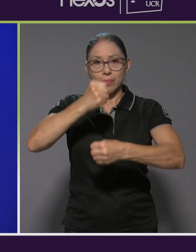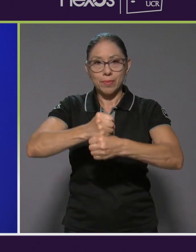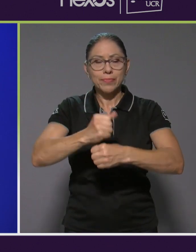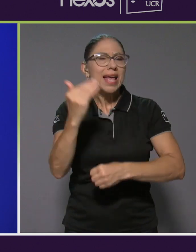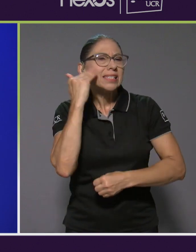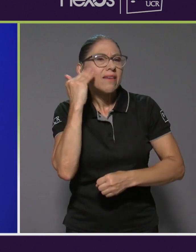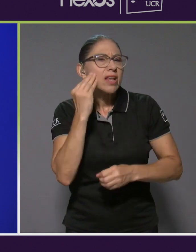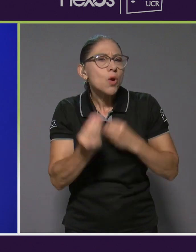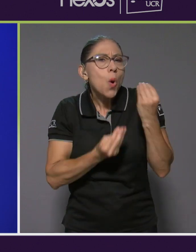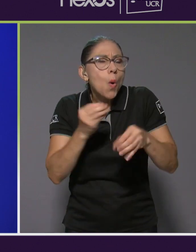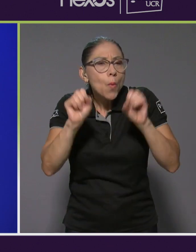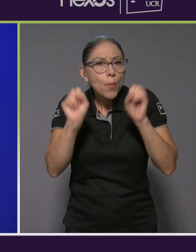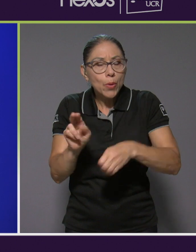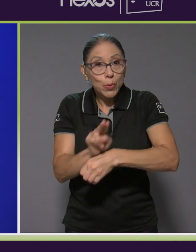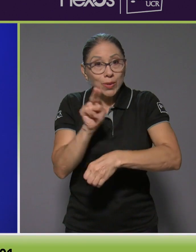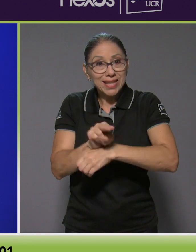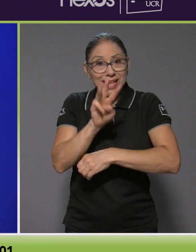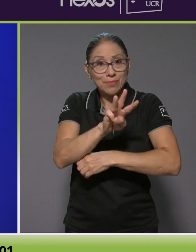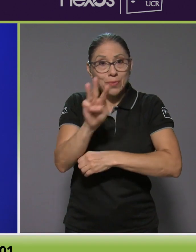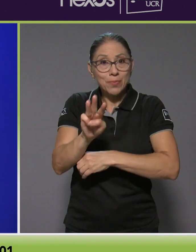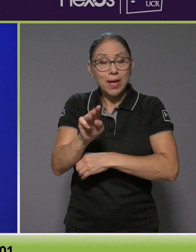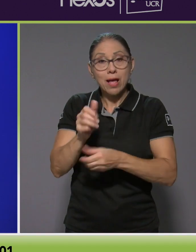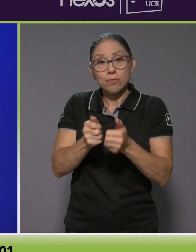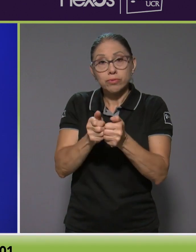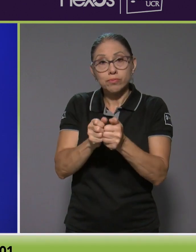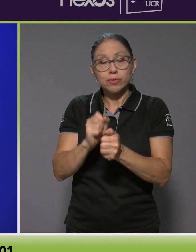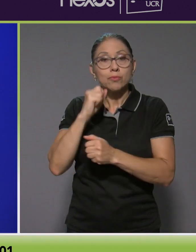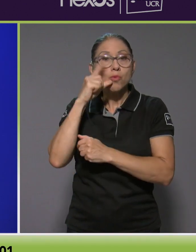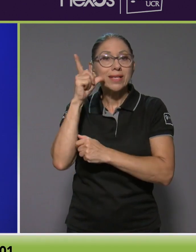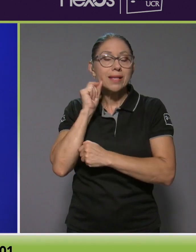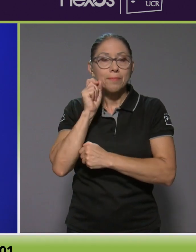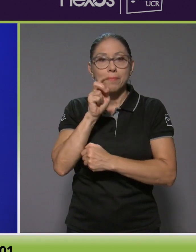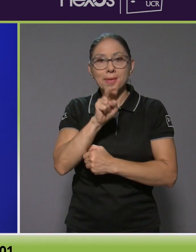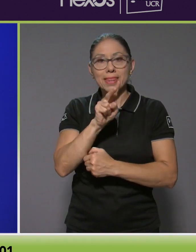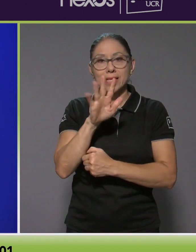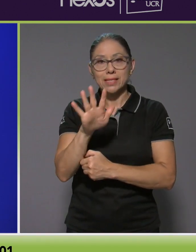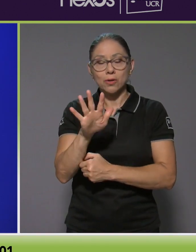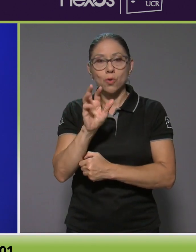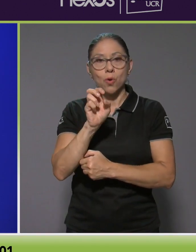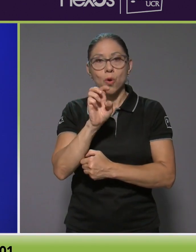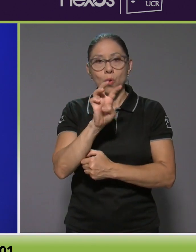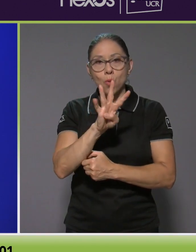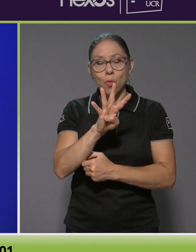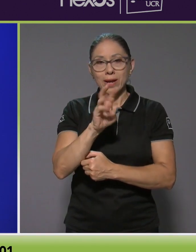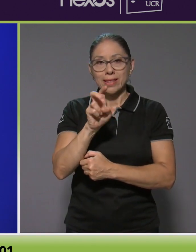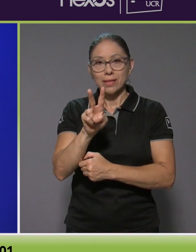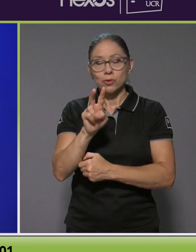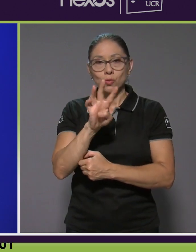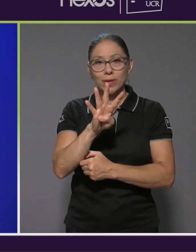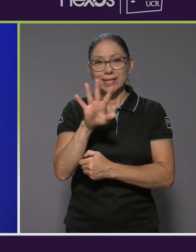cómo utilizar esta plataforma, escriba al WhatsApp 2542-4501.